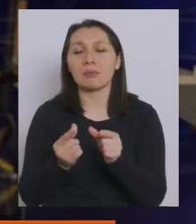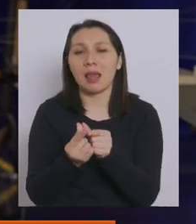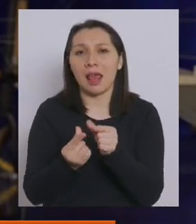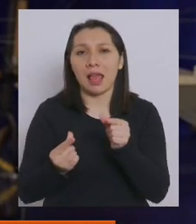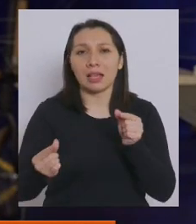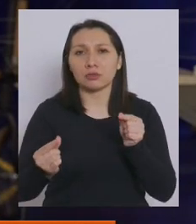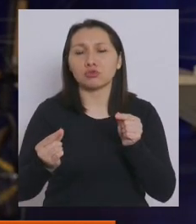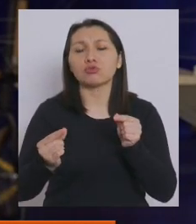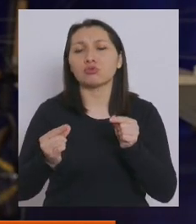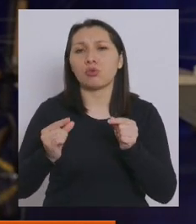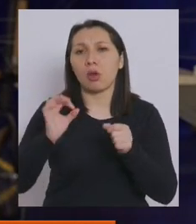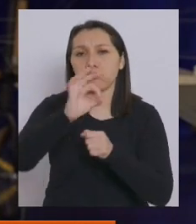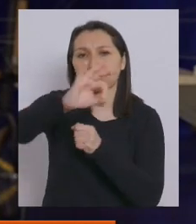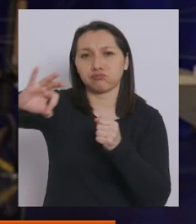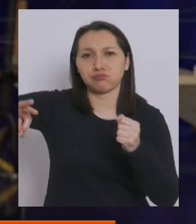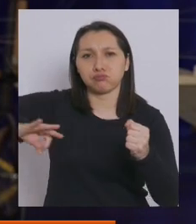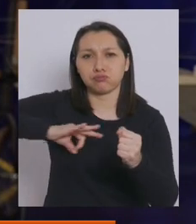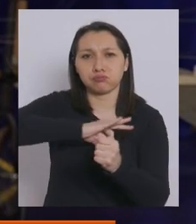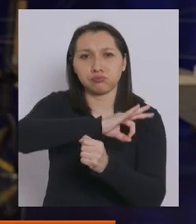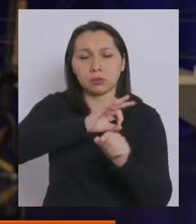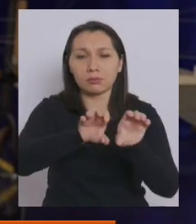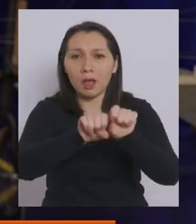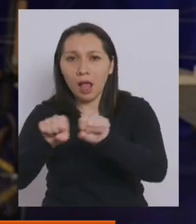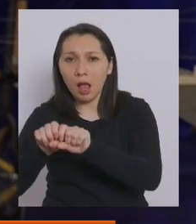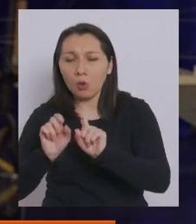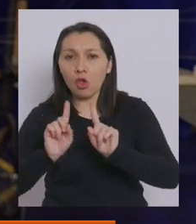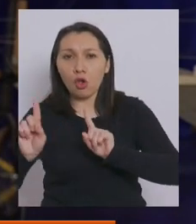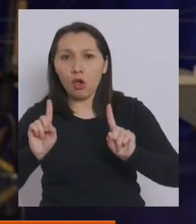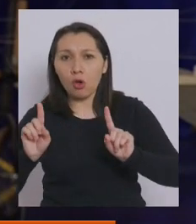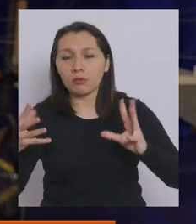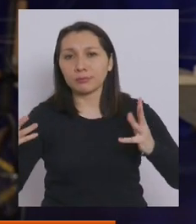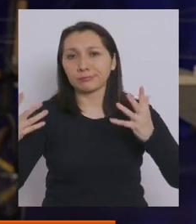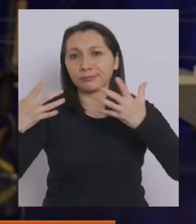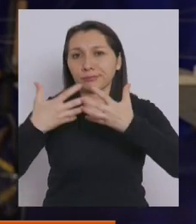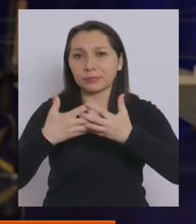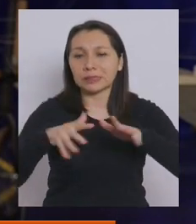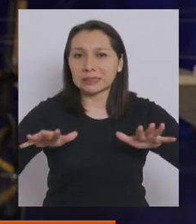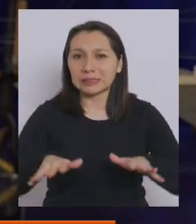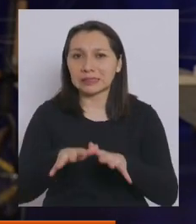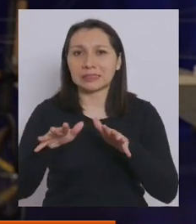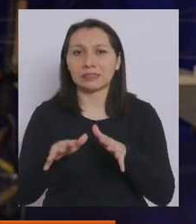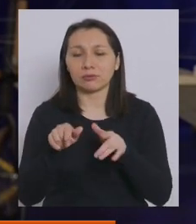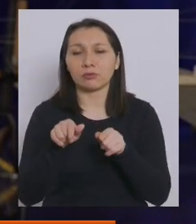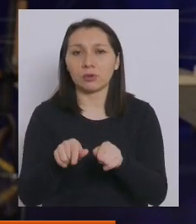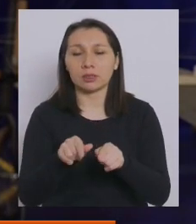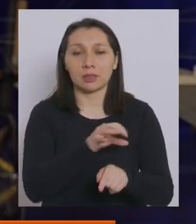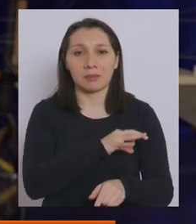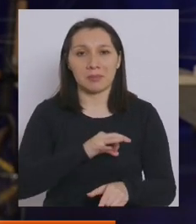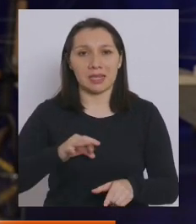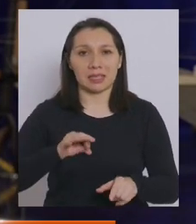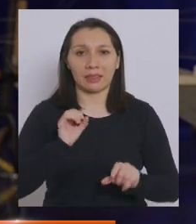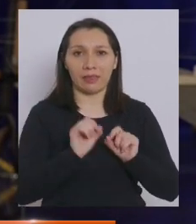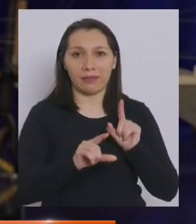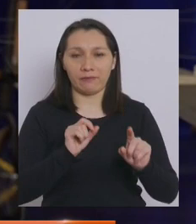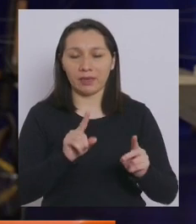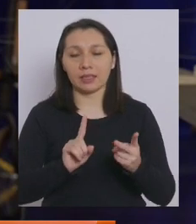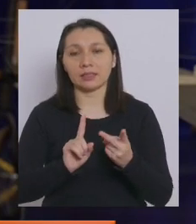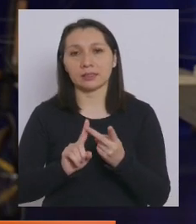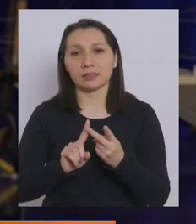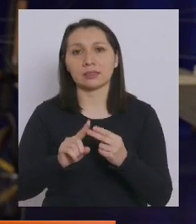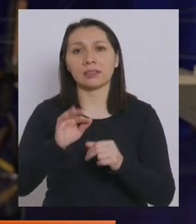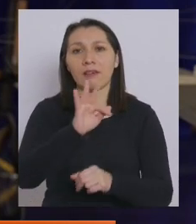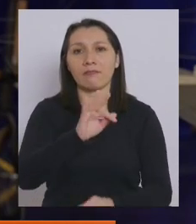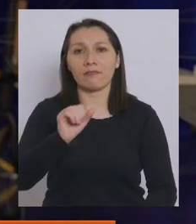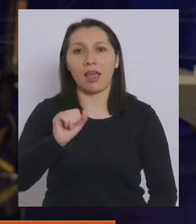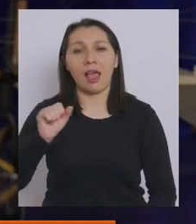satelital que va a coordinar e integrar los esfuerzos del Ministerio de Defensa, de la